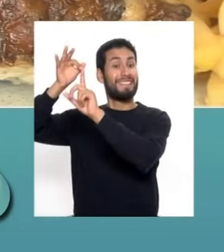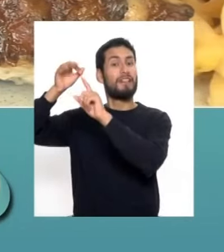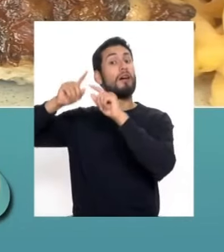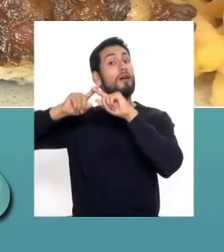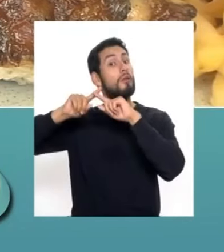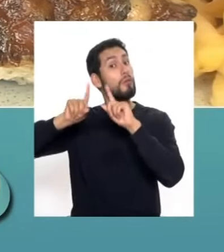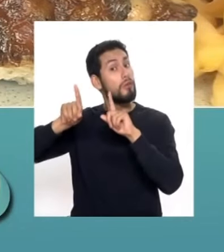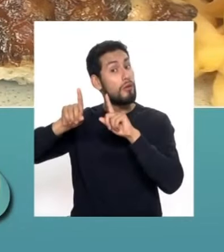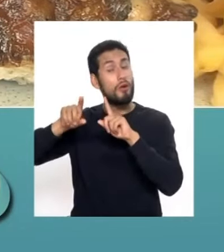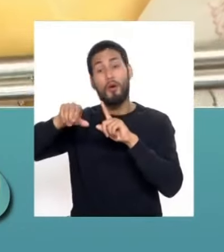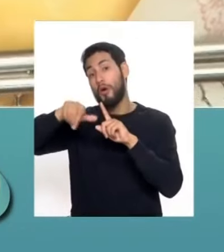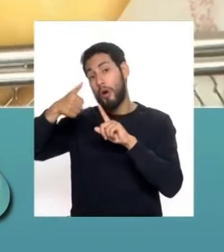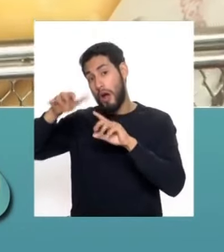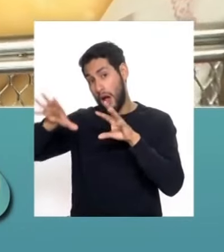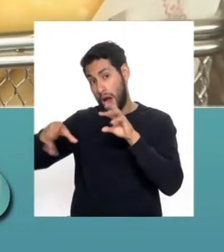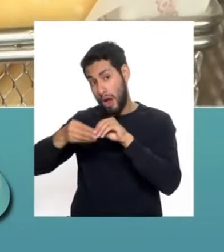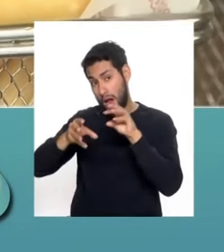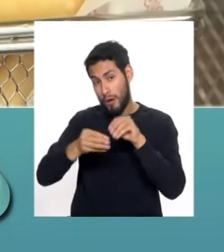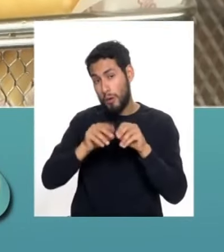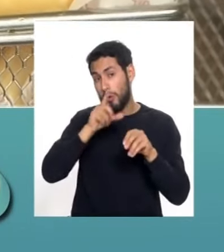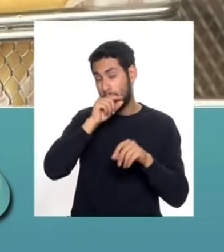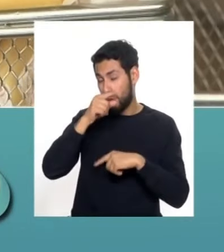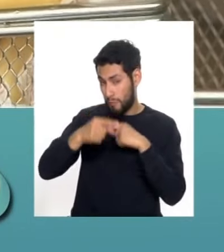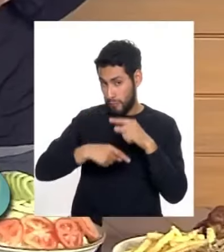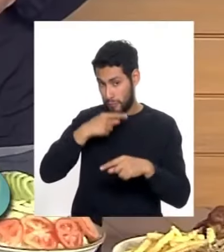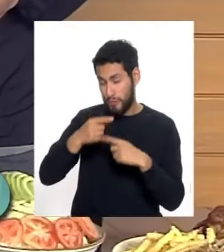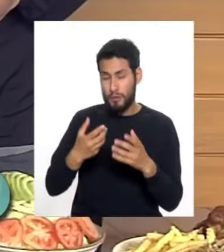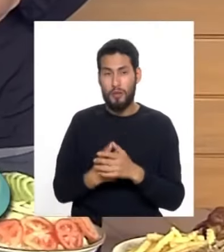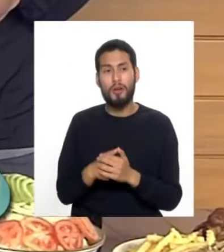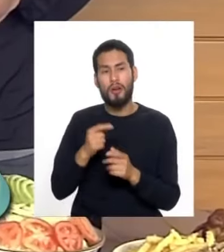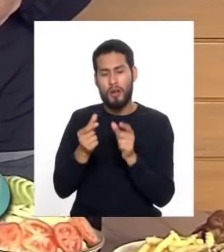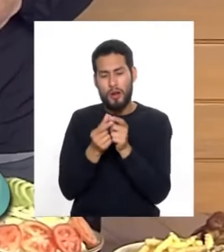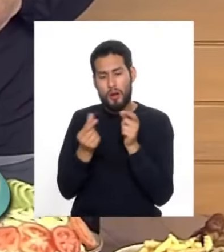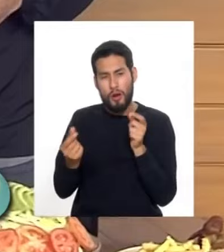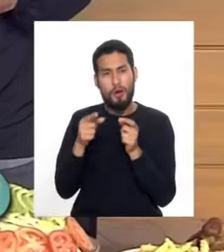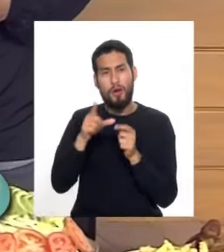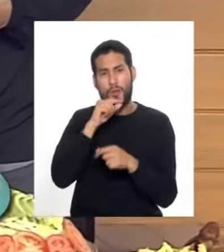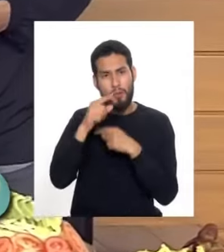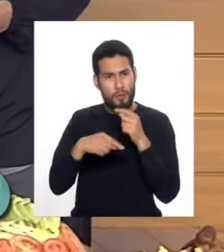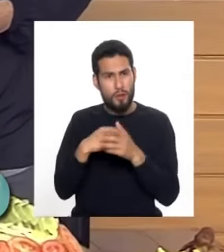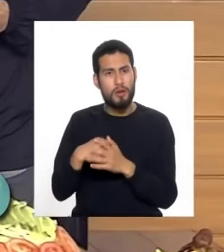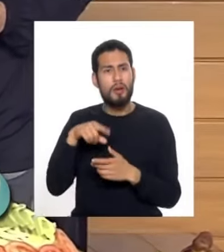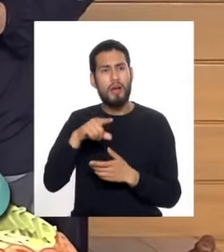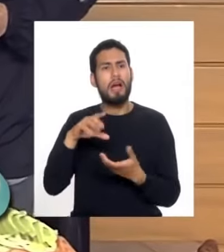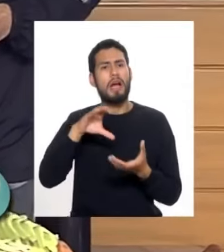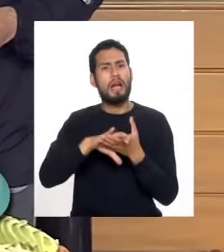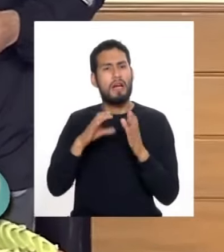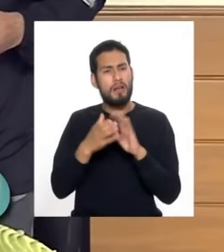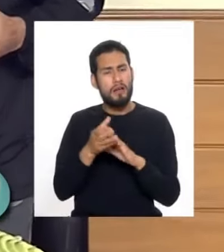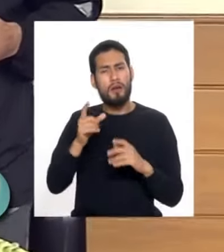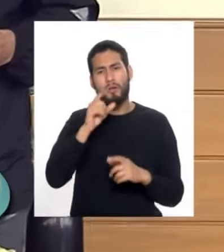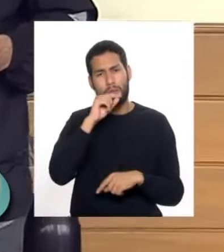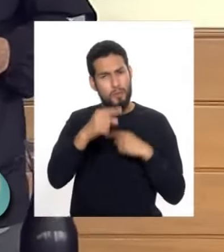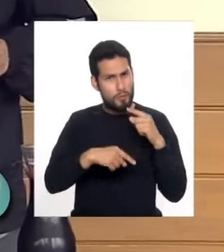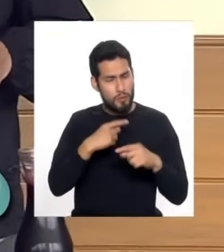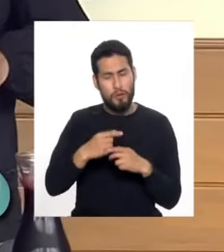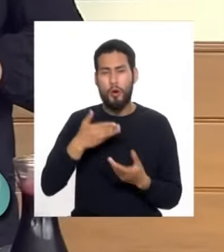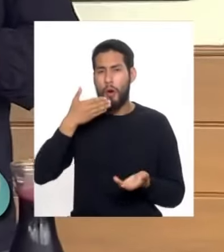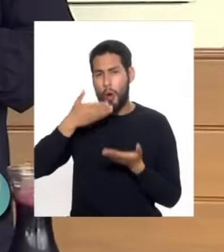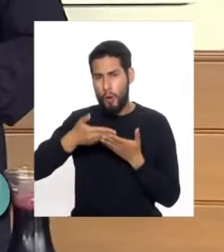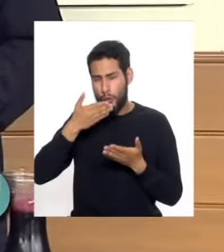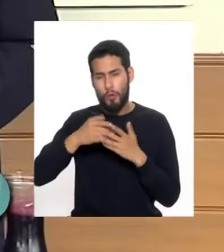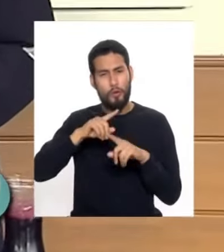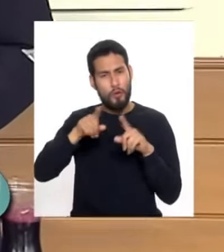tenemos distintos otros platos a base de pollo a la Brasa. Hay tequeños de pollo a la Brasa, hay sándwiches de pollo a la Brasa, hay sopas,